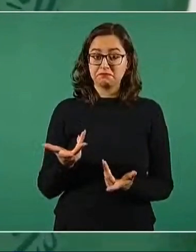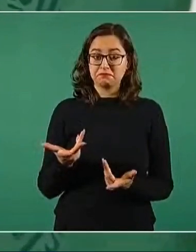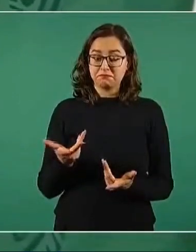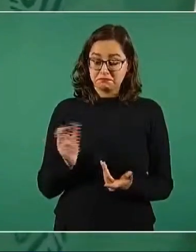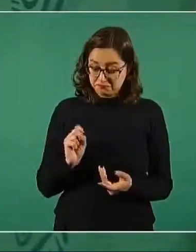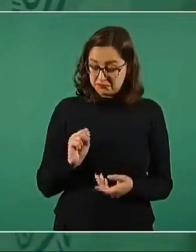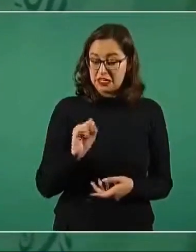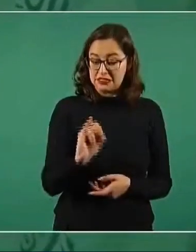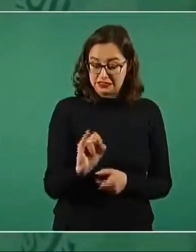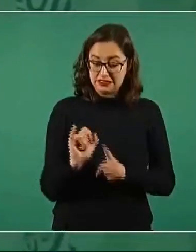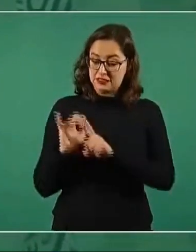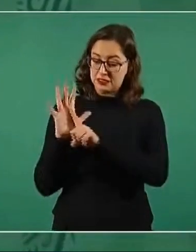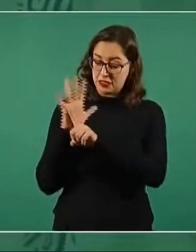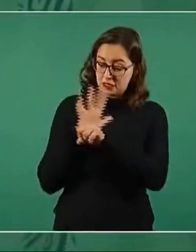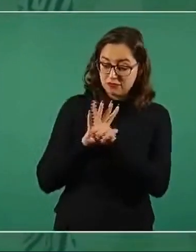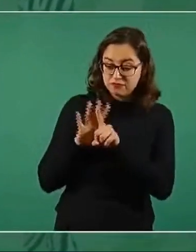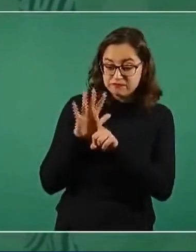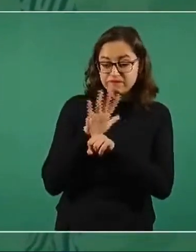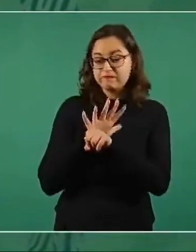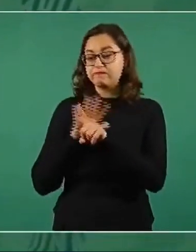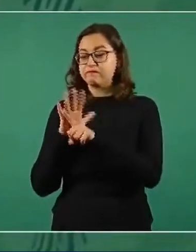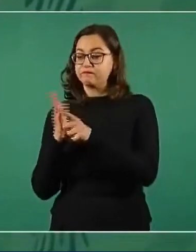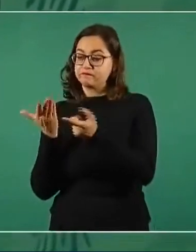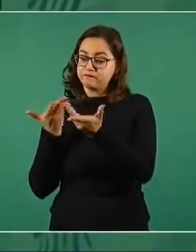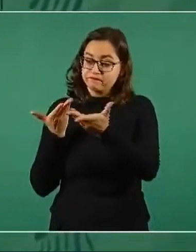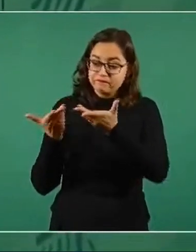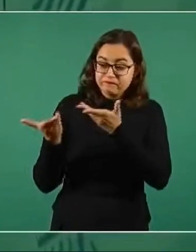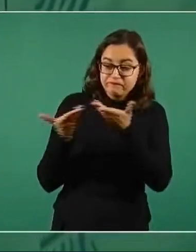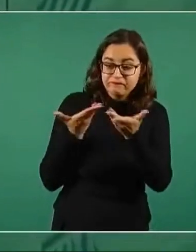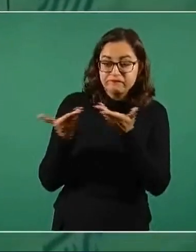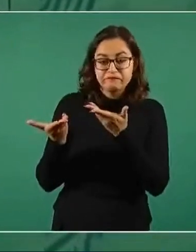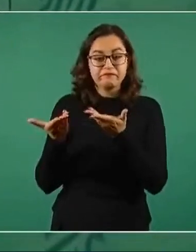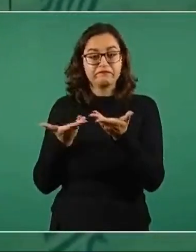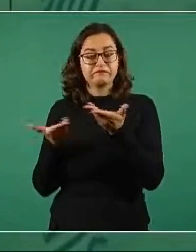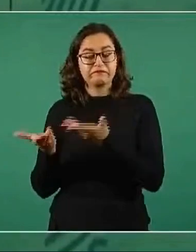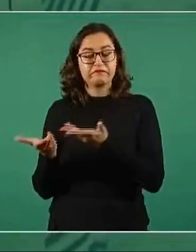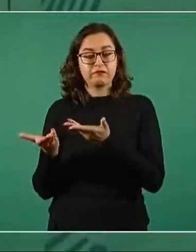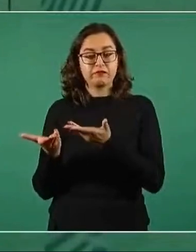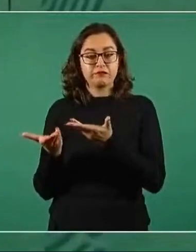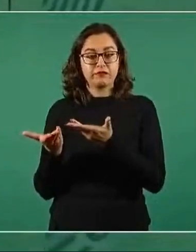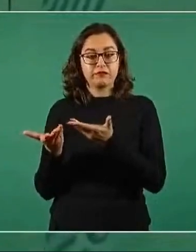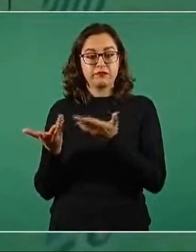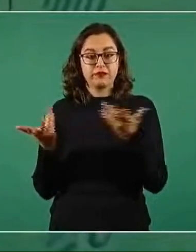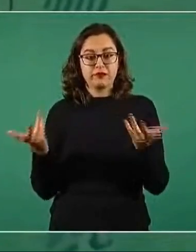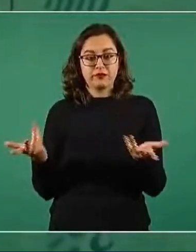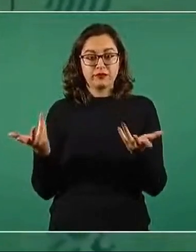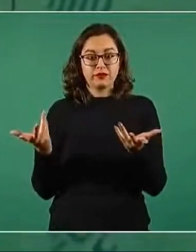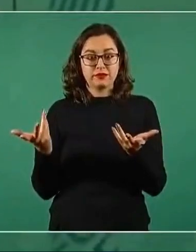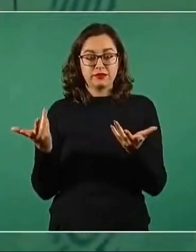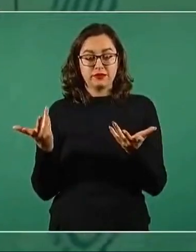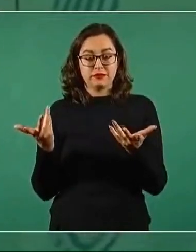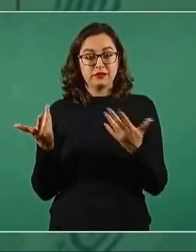educar a los de arriba,